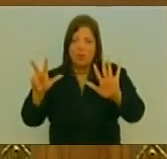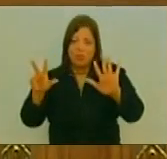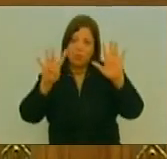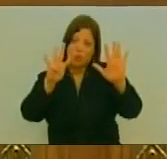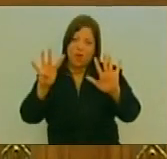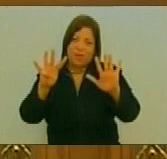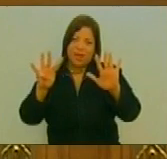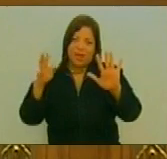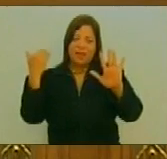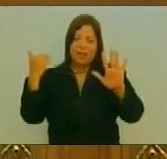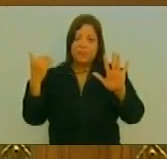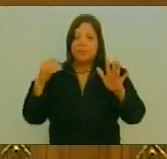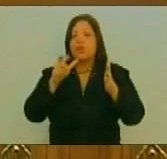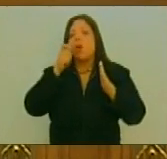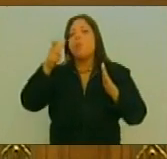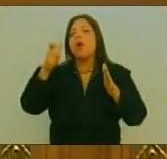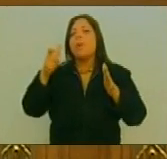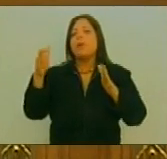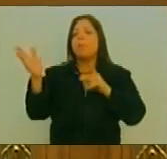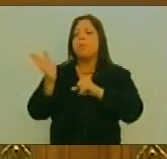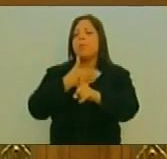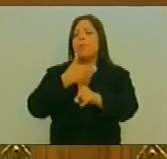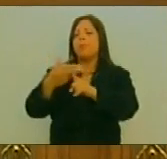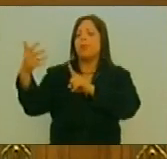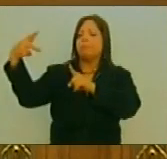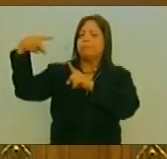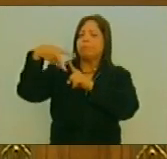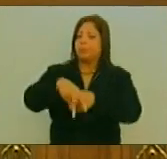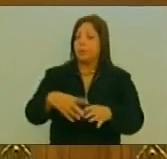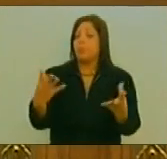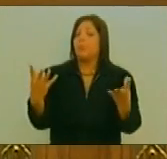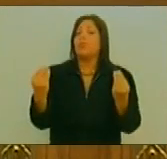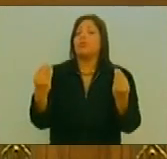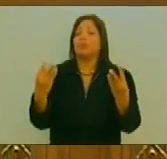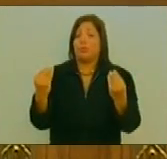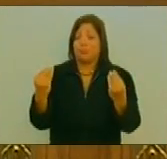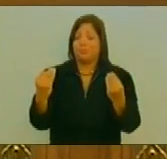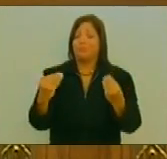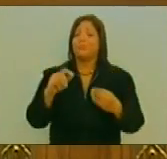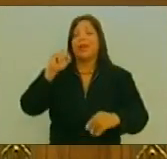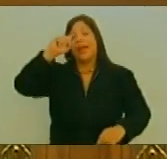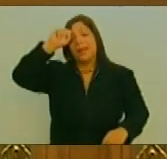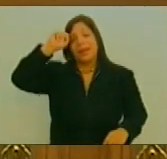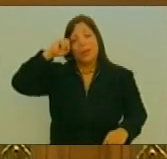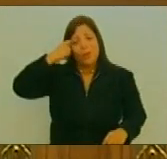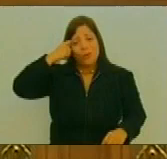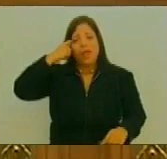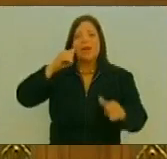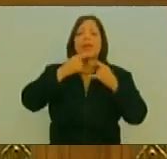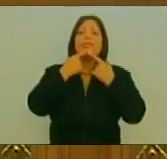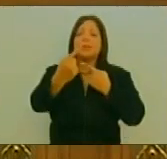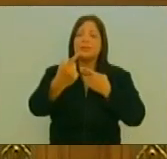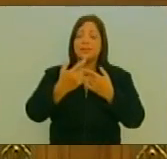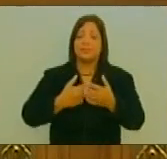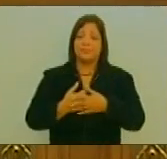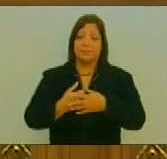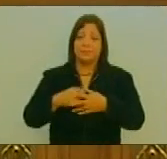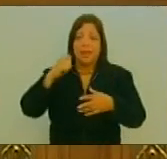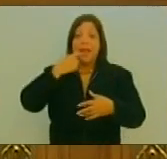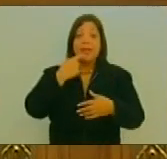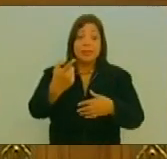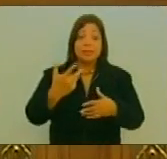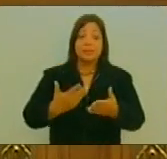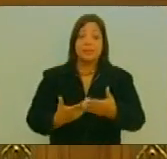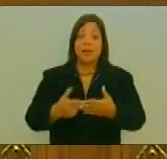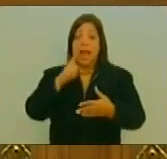Nuestro pueblo Ha sido víctima De diversos ataques Y eso hay que recordarlo Incluso Y hay que decirlo Hay que decir